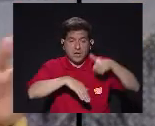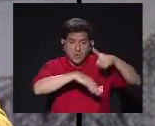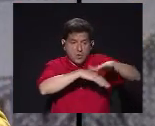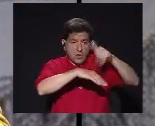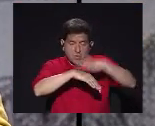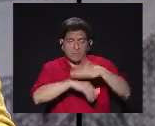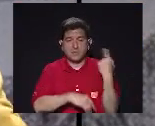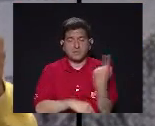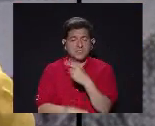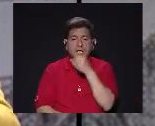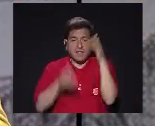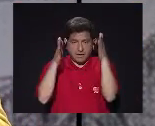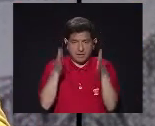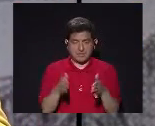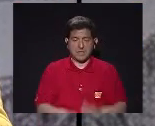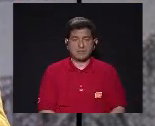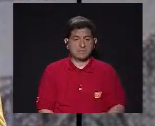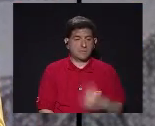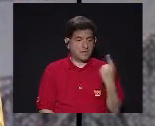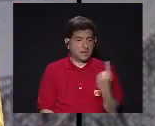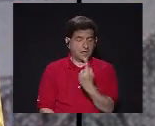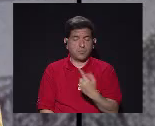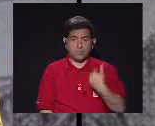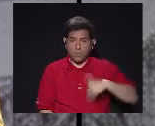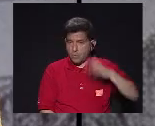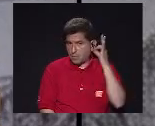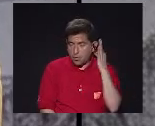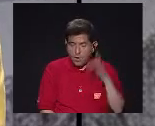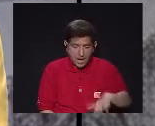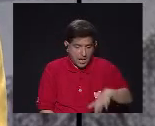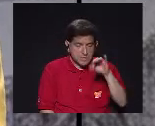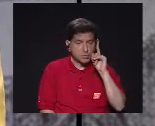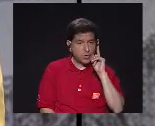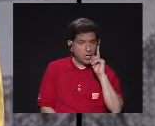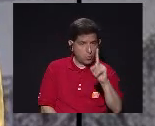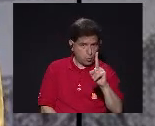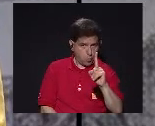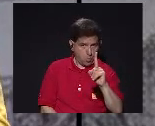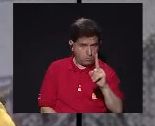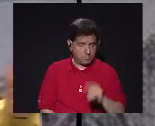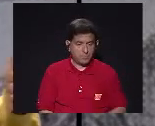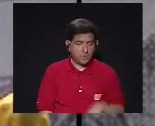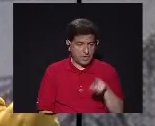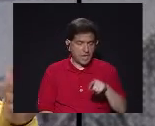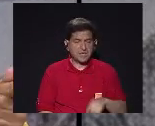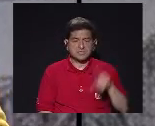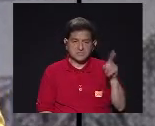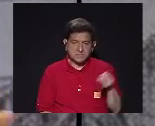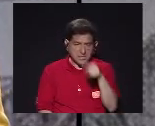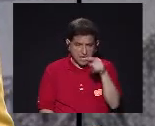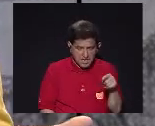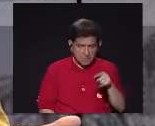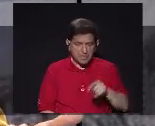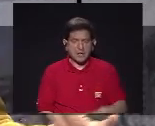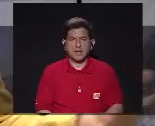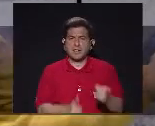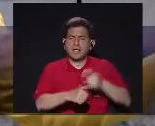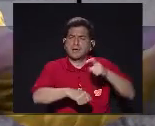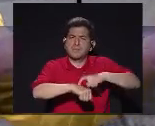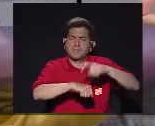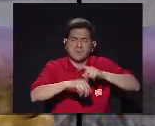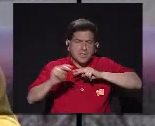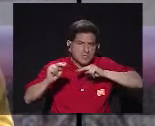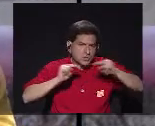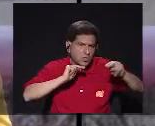los enviamos A cada cantautor Cada cantautor Cada cantautora Escogía uno de ellos Y así fuimos descartando En un